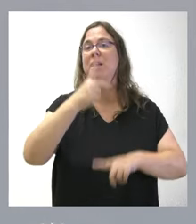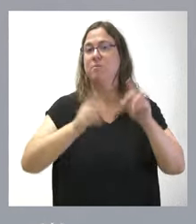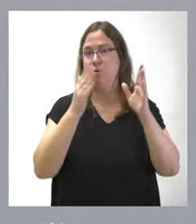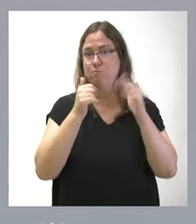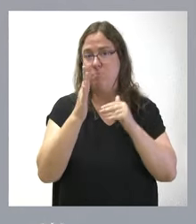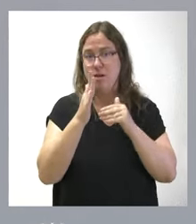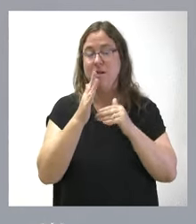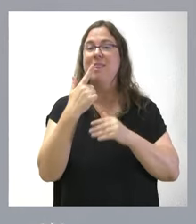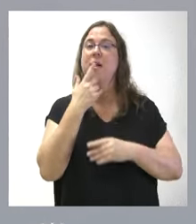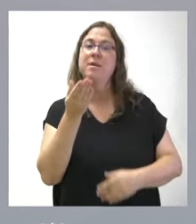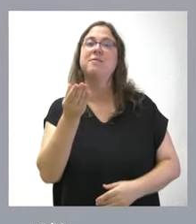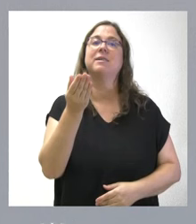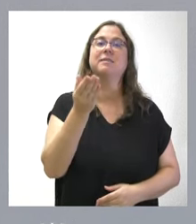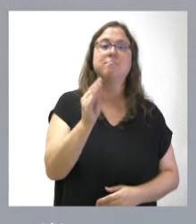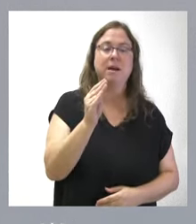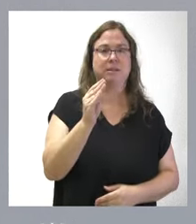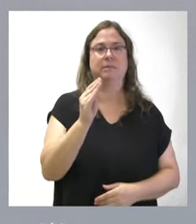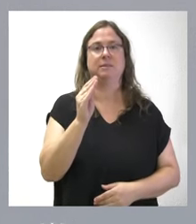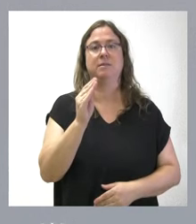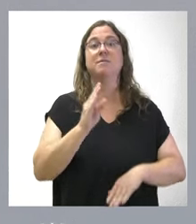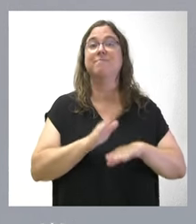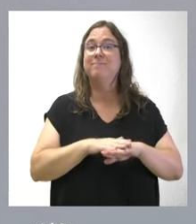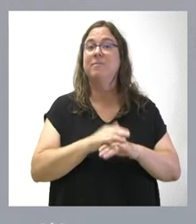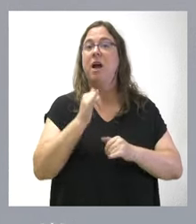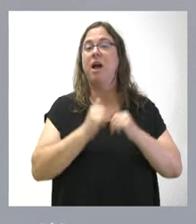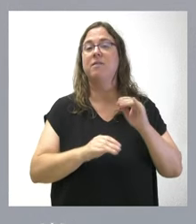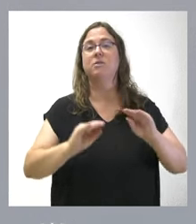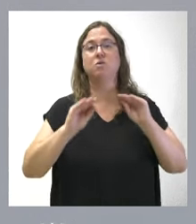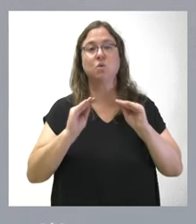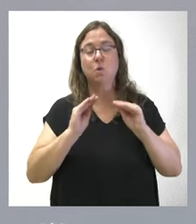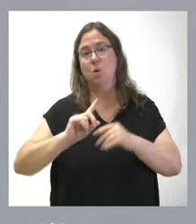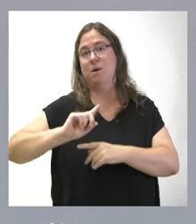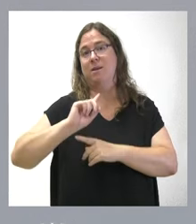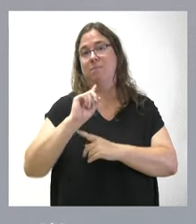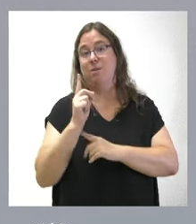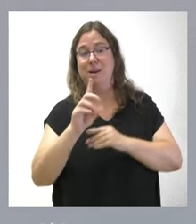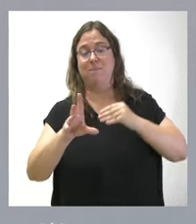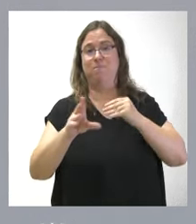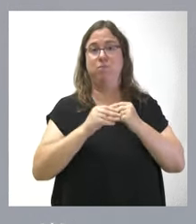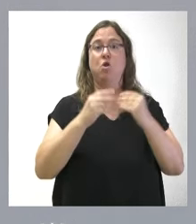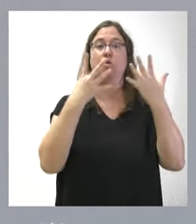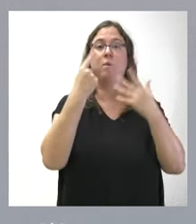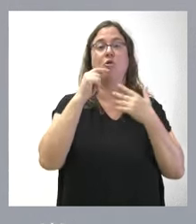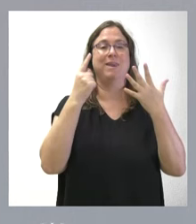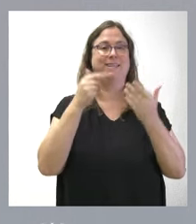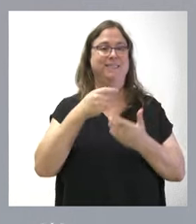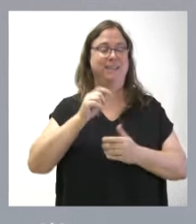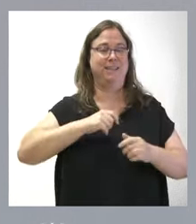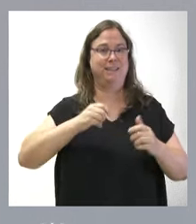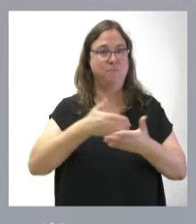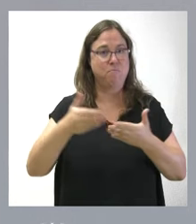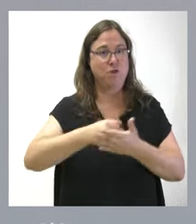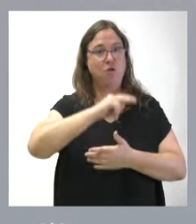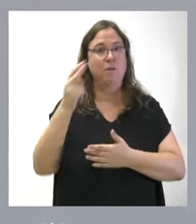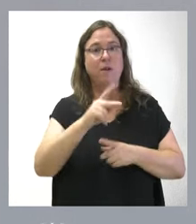se tiene que añadir una cantidad adicional, de tal forma que hubo una primera adición a los 9,6 millones de euros adicionales y hay